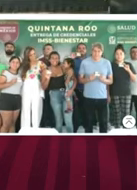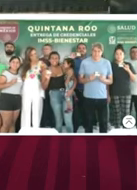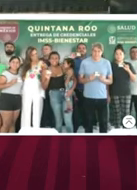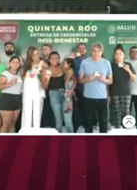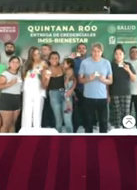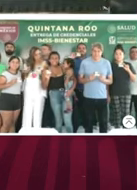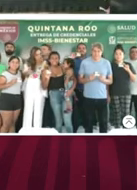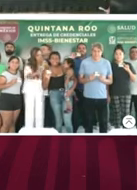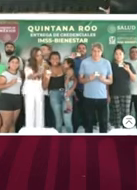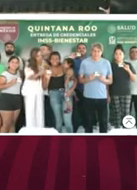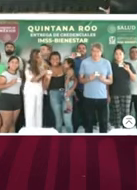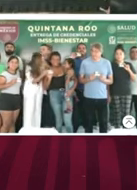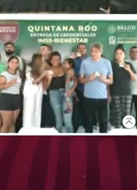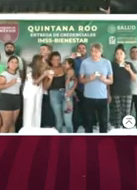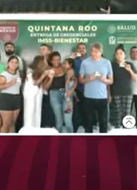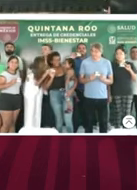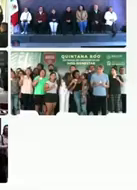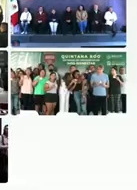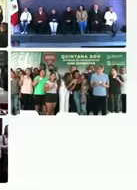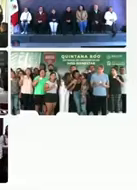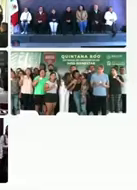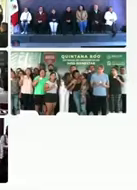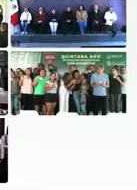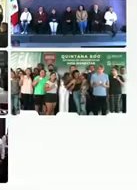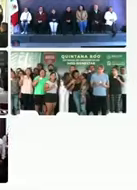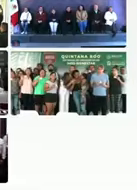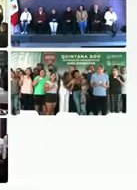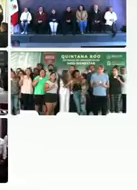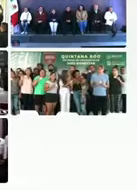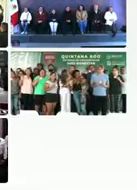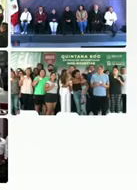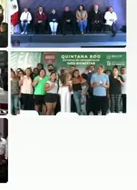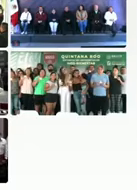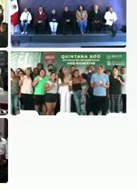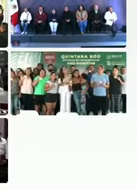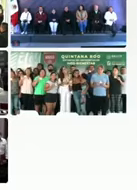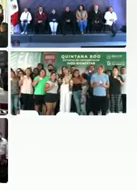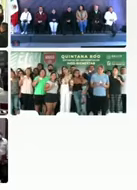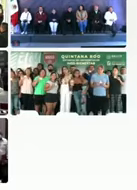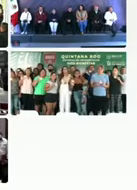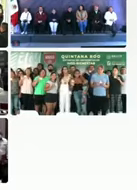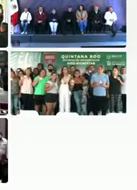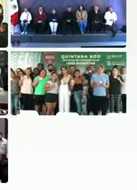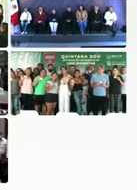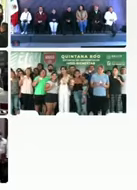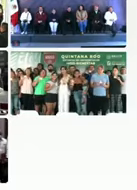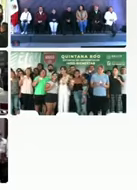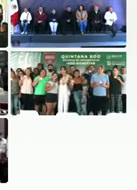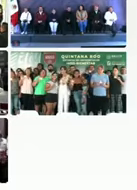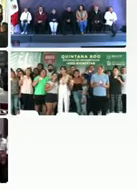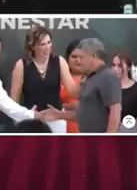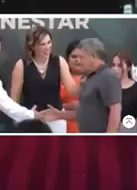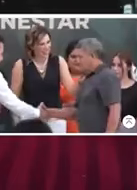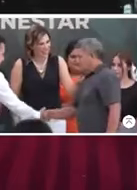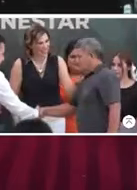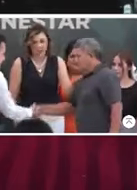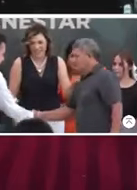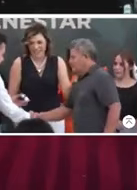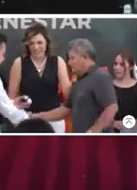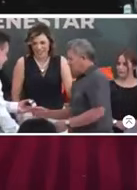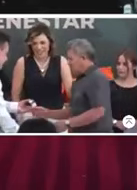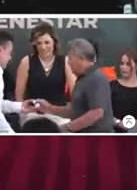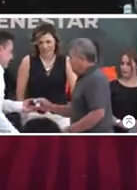en Sinaloa, el doctor Rubén Rocha, gobernador del estado de Sinaloa, está haciendo entrega de las